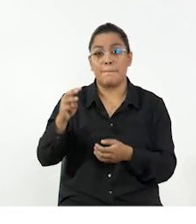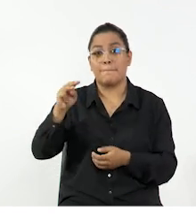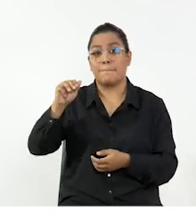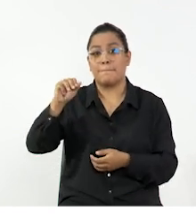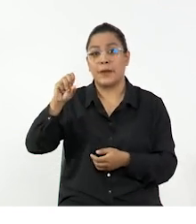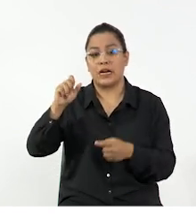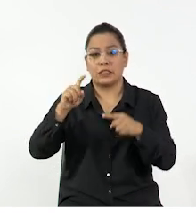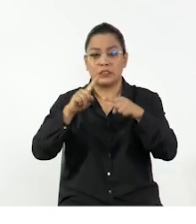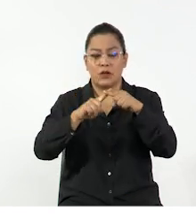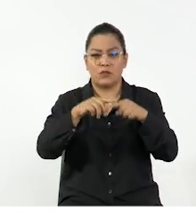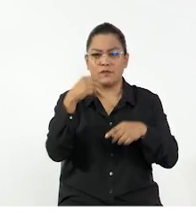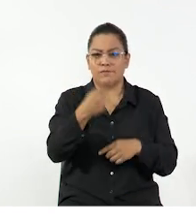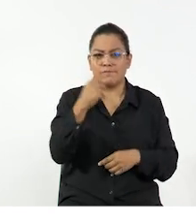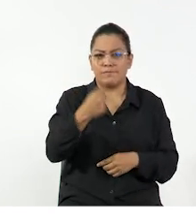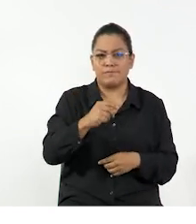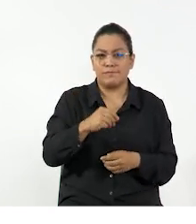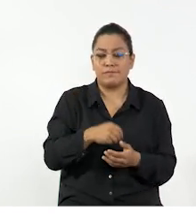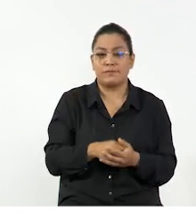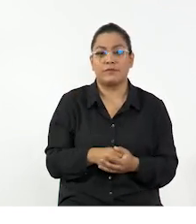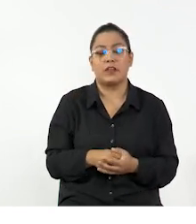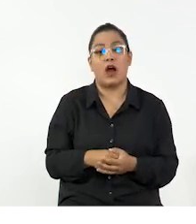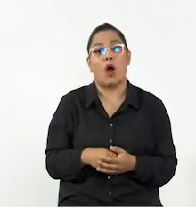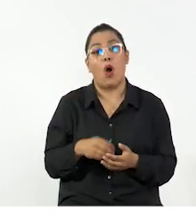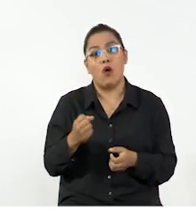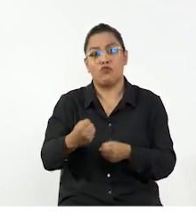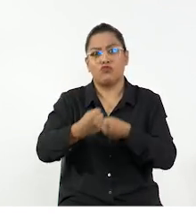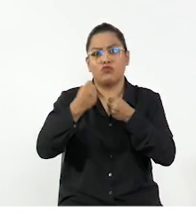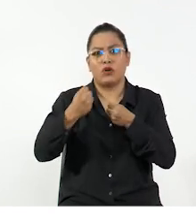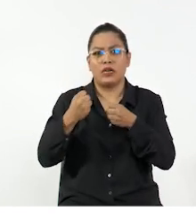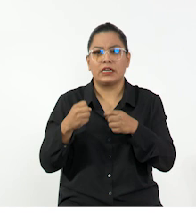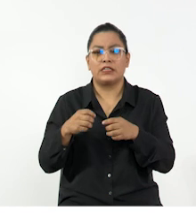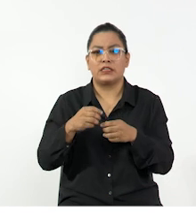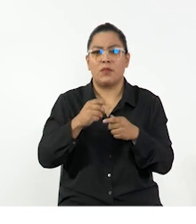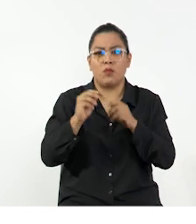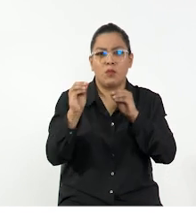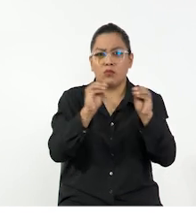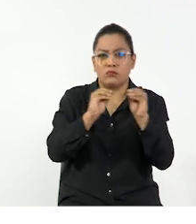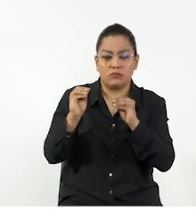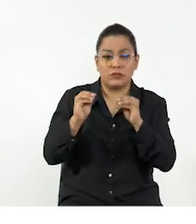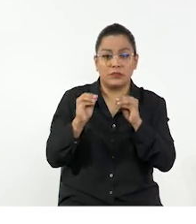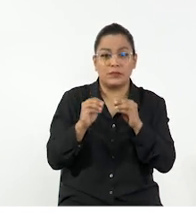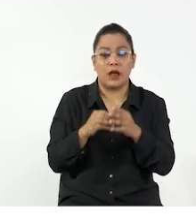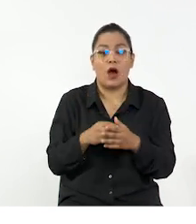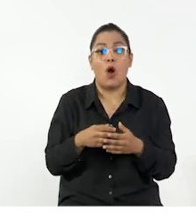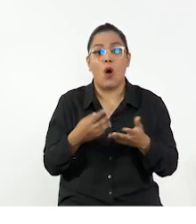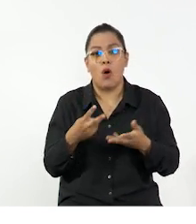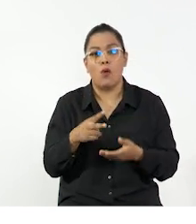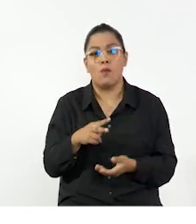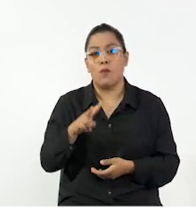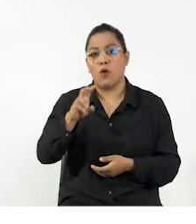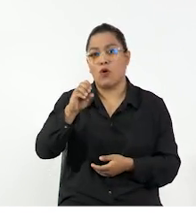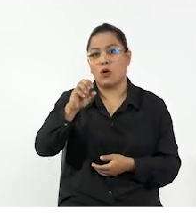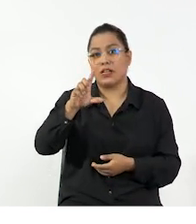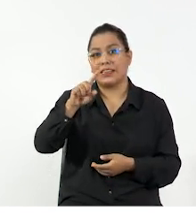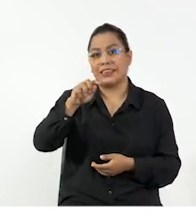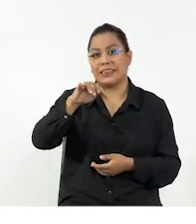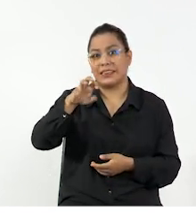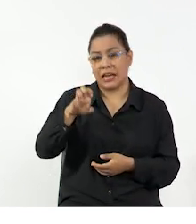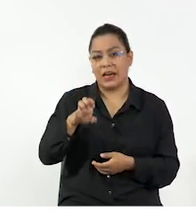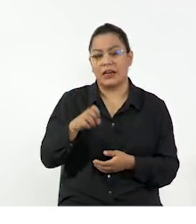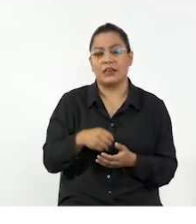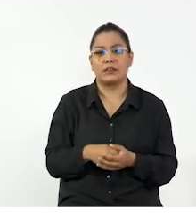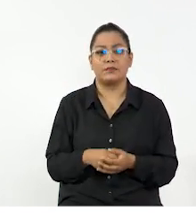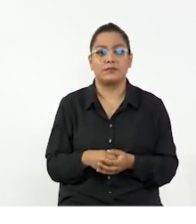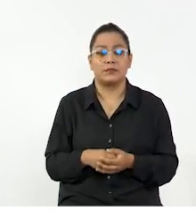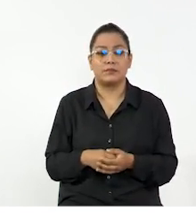que es masa por aceleración, como la energía, que es fuerza por desplazamiento, como el voltaje, que es